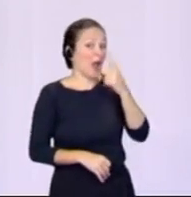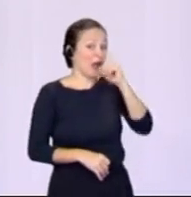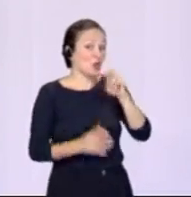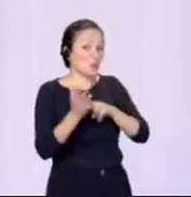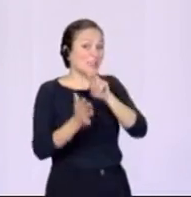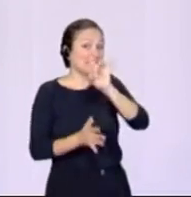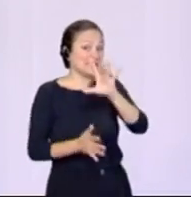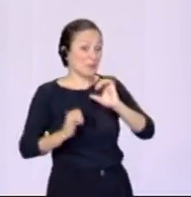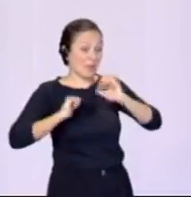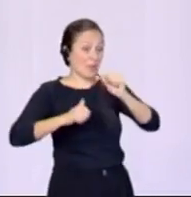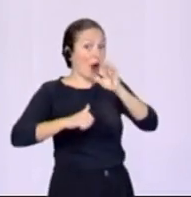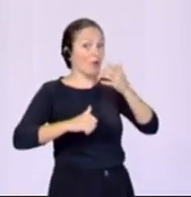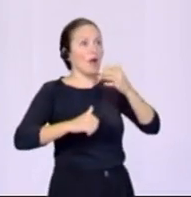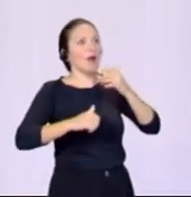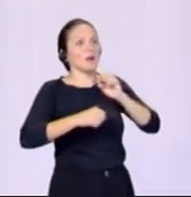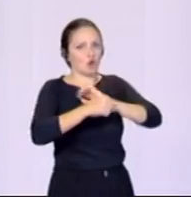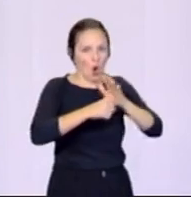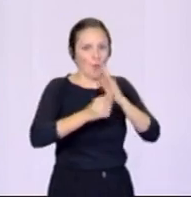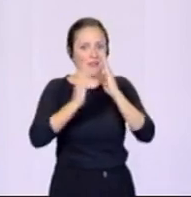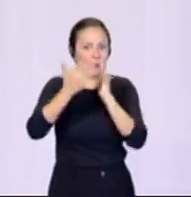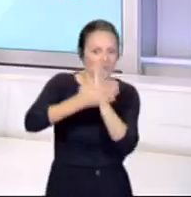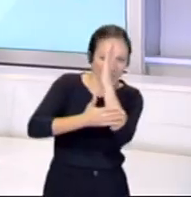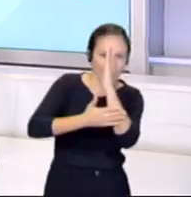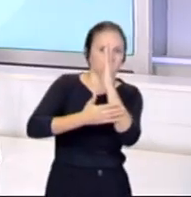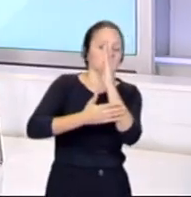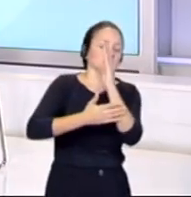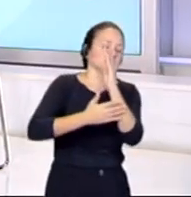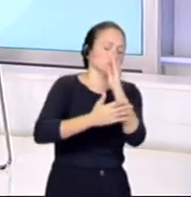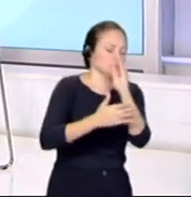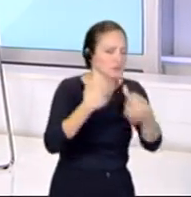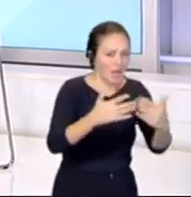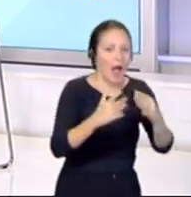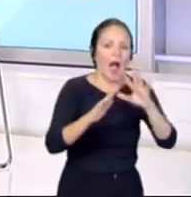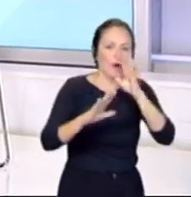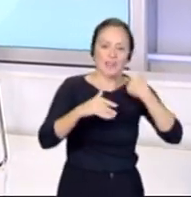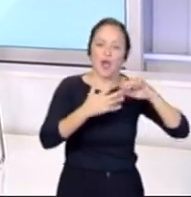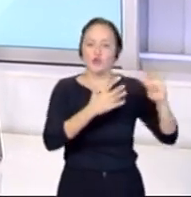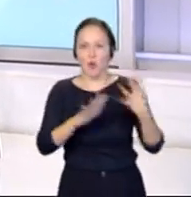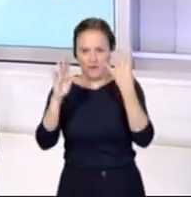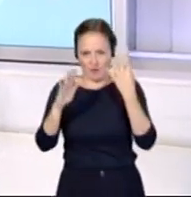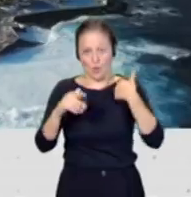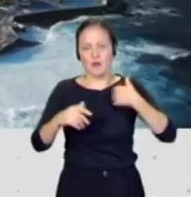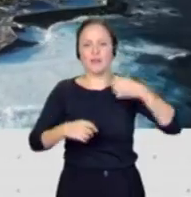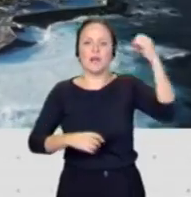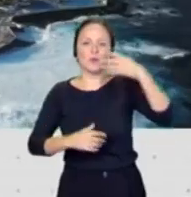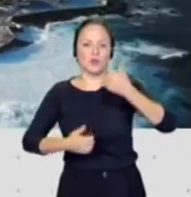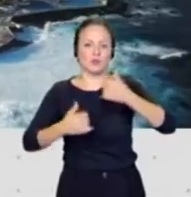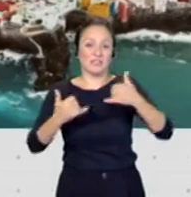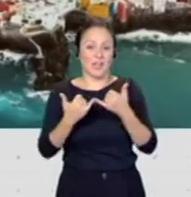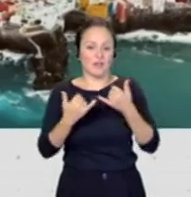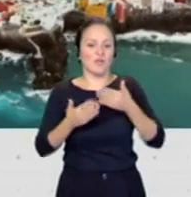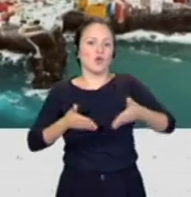nueve y con COVID por medio y todo, que costó mucho aquella edición. Y bueno, este año vamos a disputar el campeonato de Tenerife en ruta de